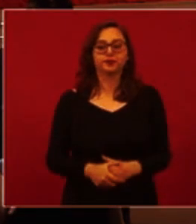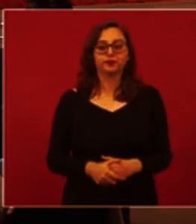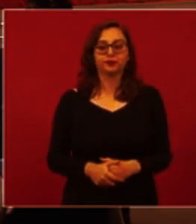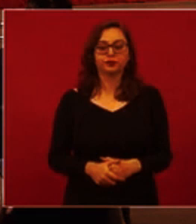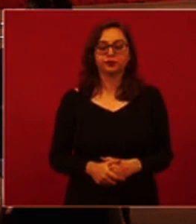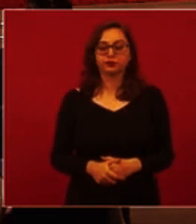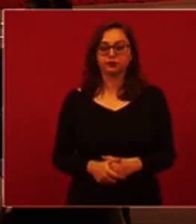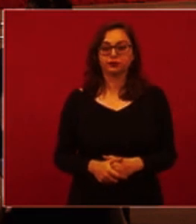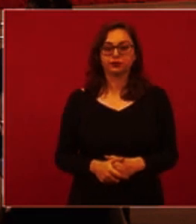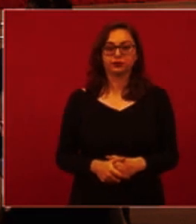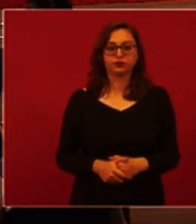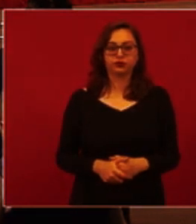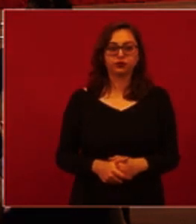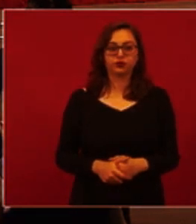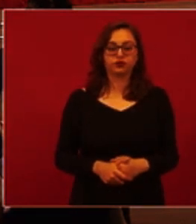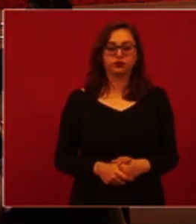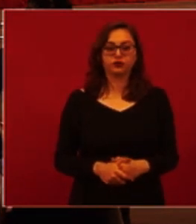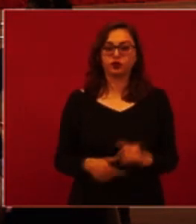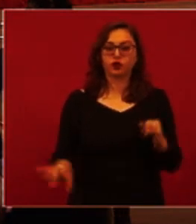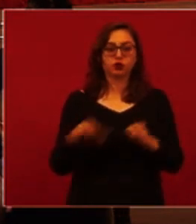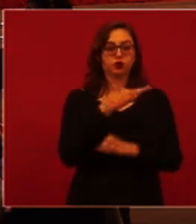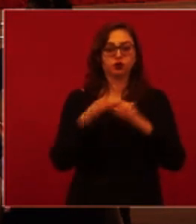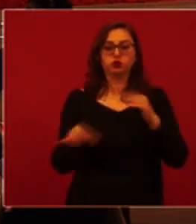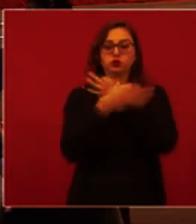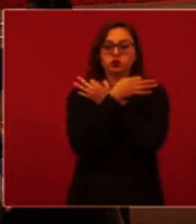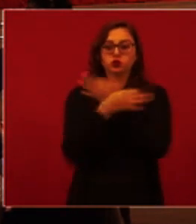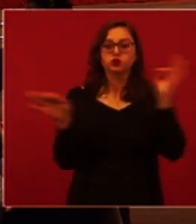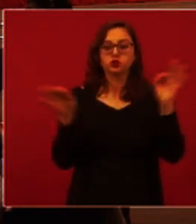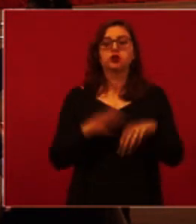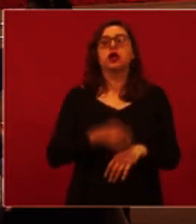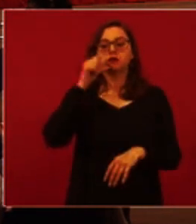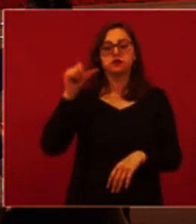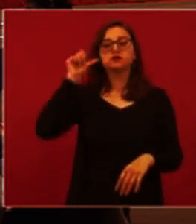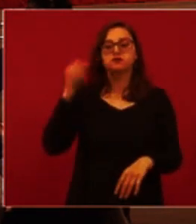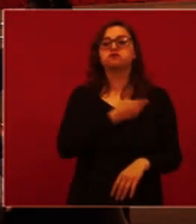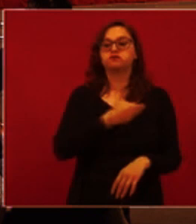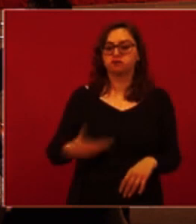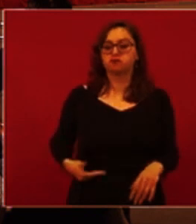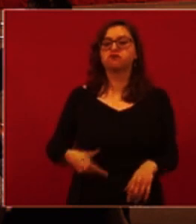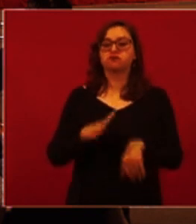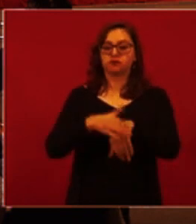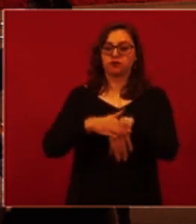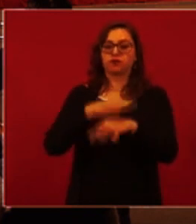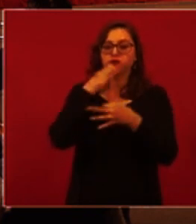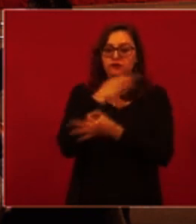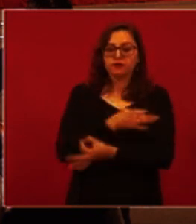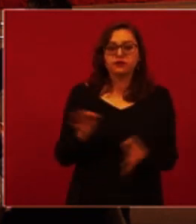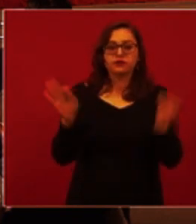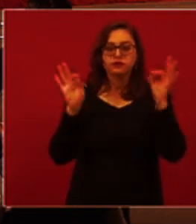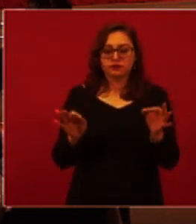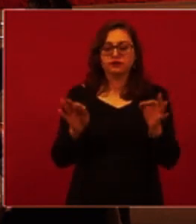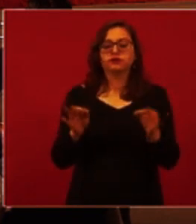Algunos mensajes ya para finalizar. Ayer los mencionaba el propio presidente, utilizando un material de comunicación